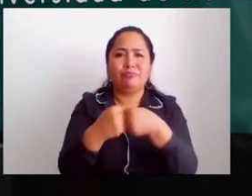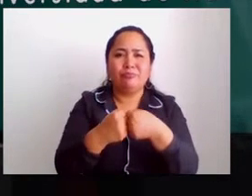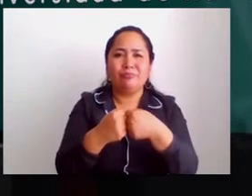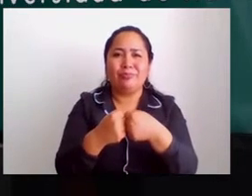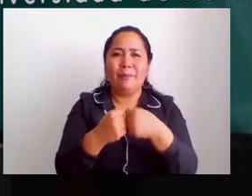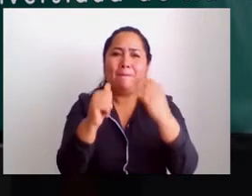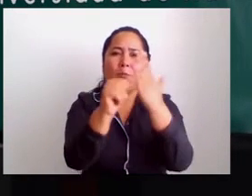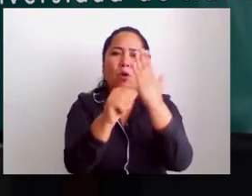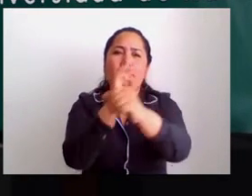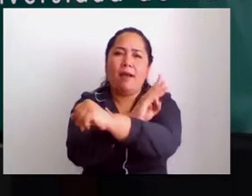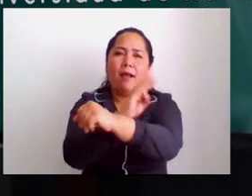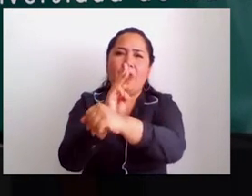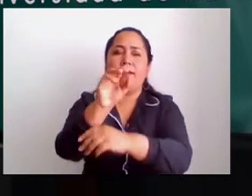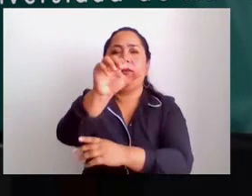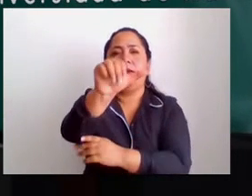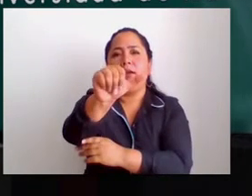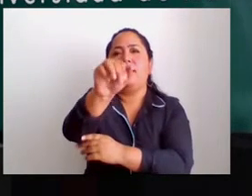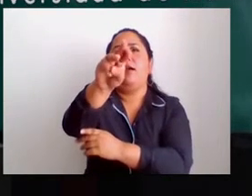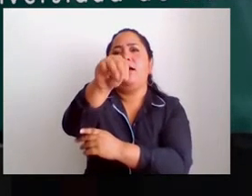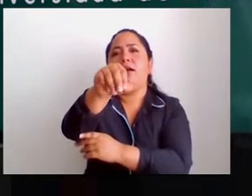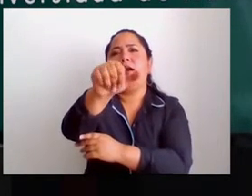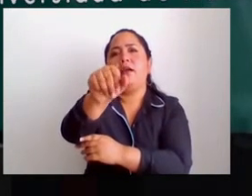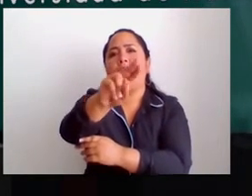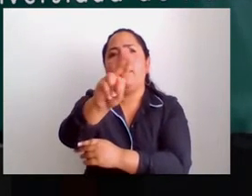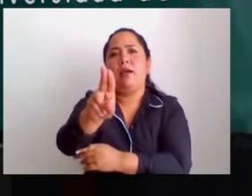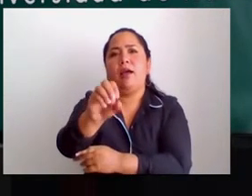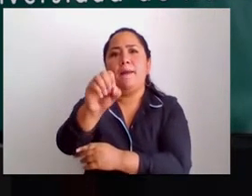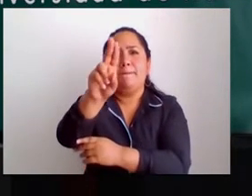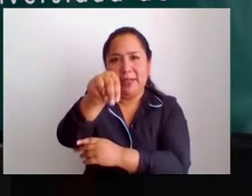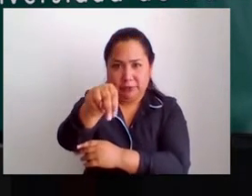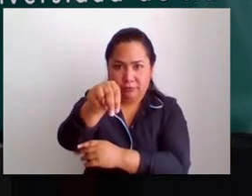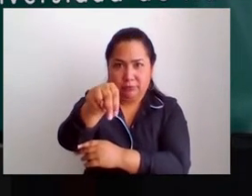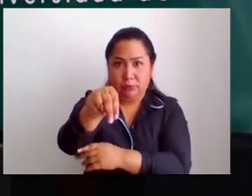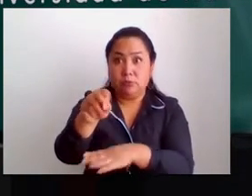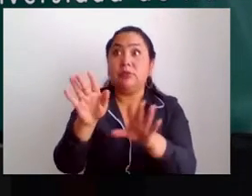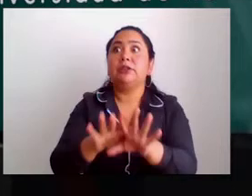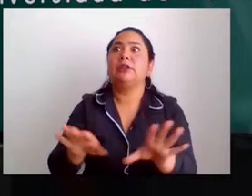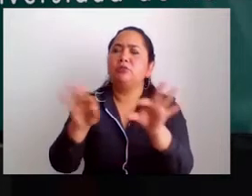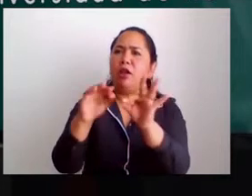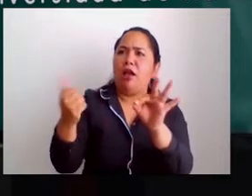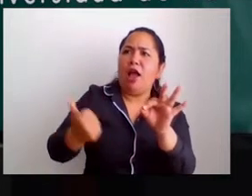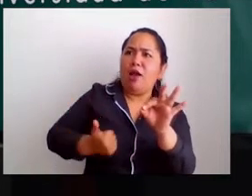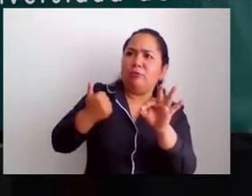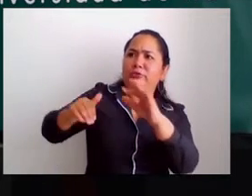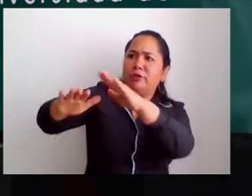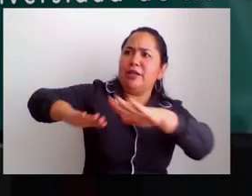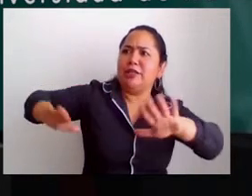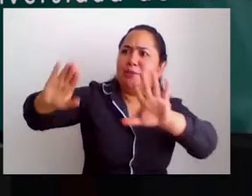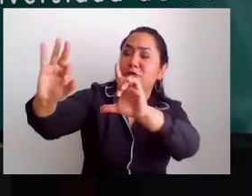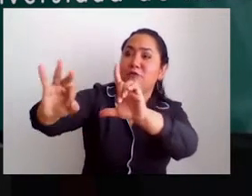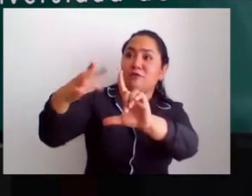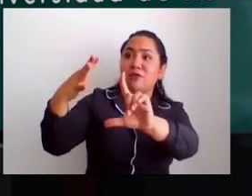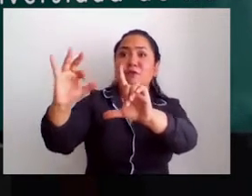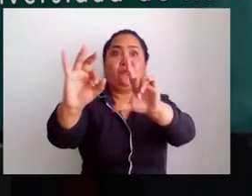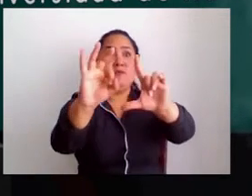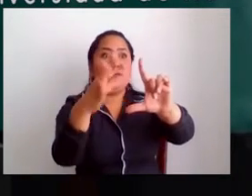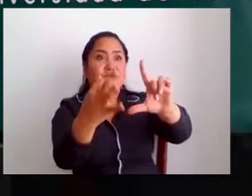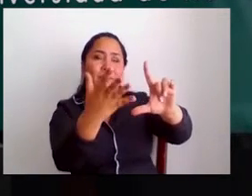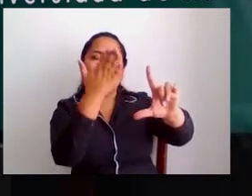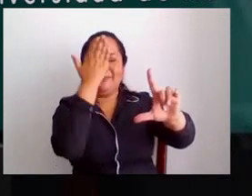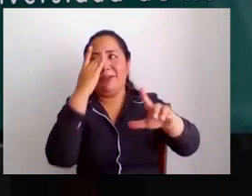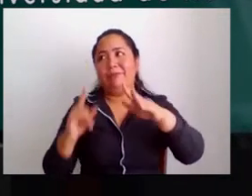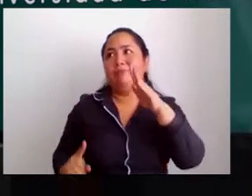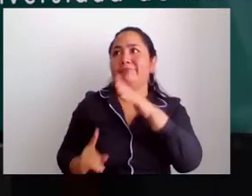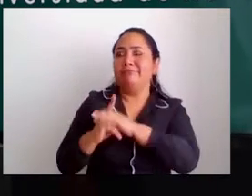un convenio con Amazon, pero Amazon no es el único para poder aprovechar los laboratorios virtuales fruto del desarrollo de